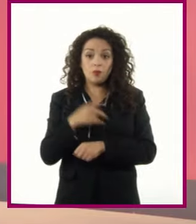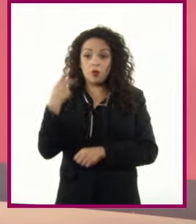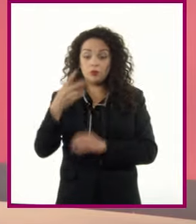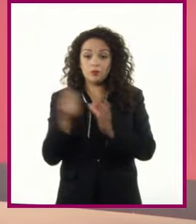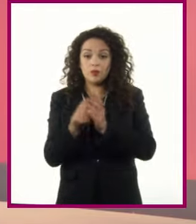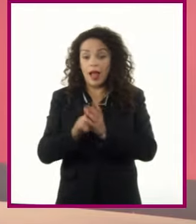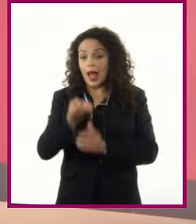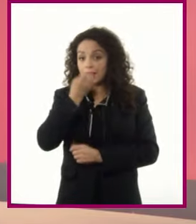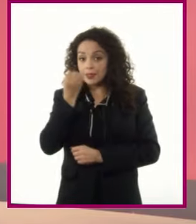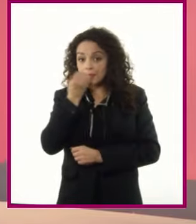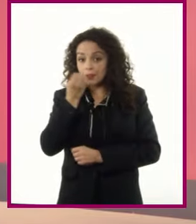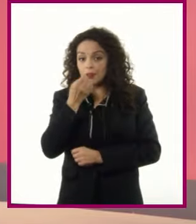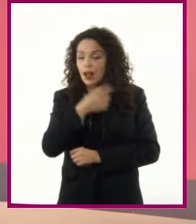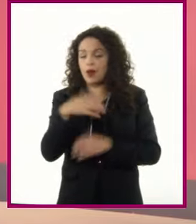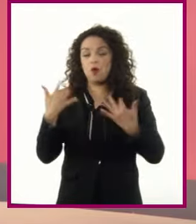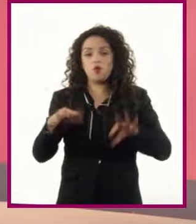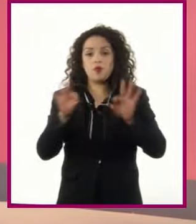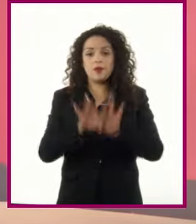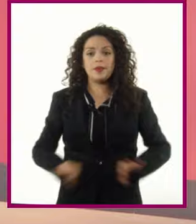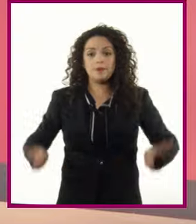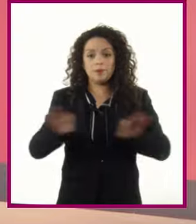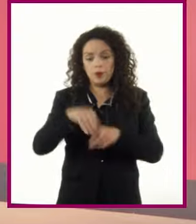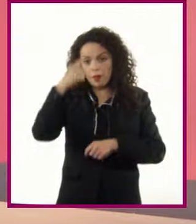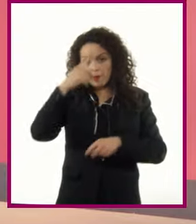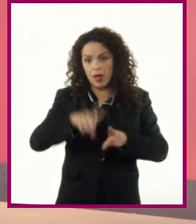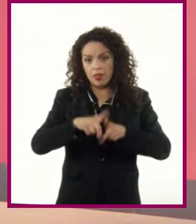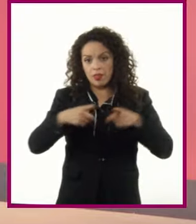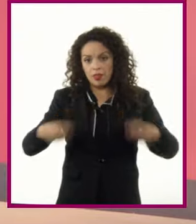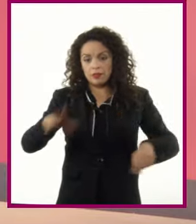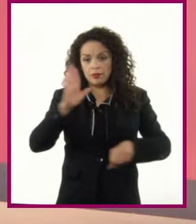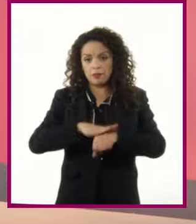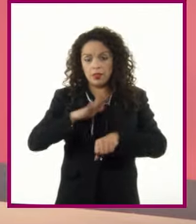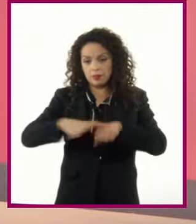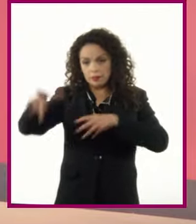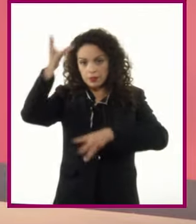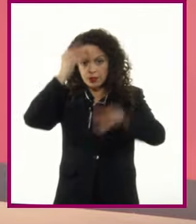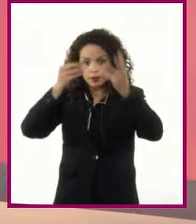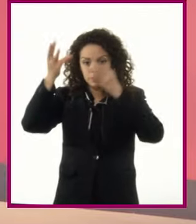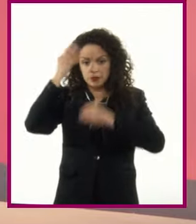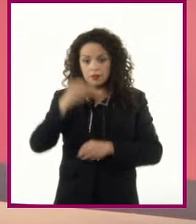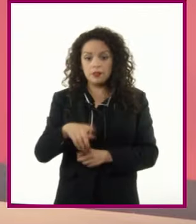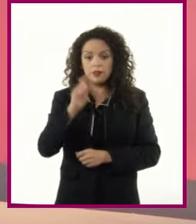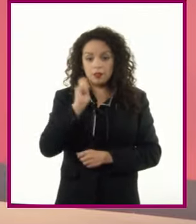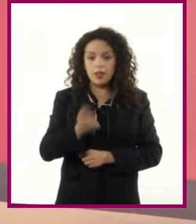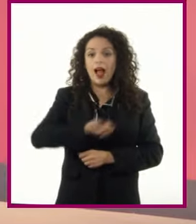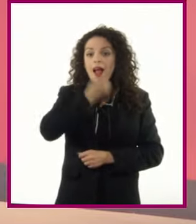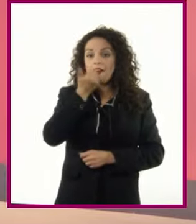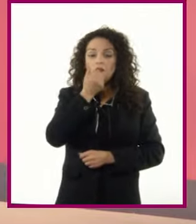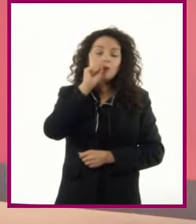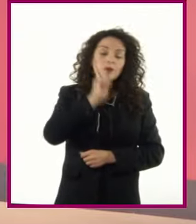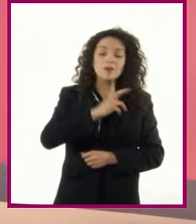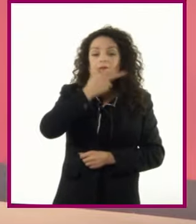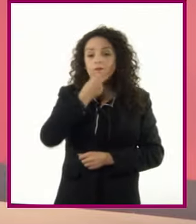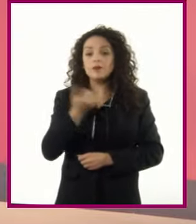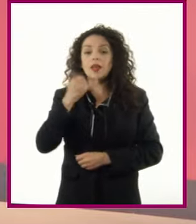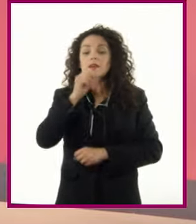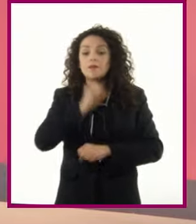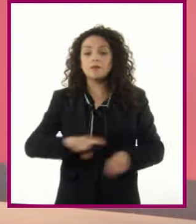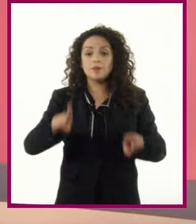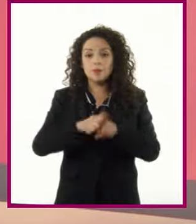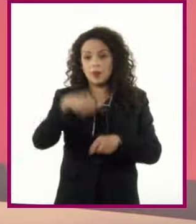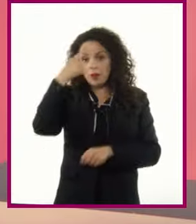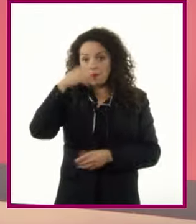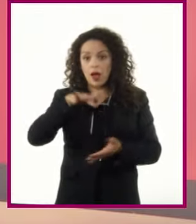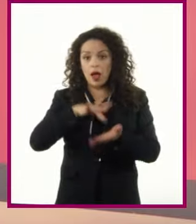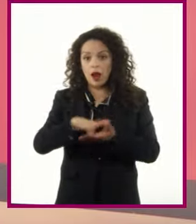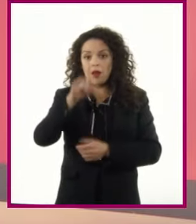como una herramienta fundamental Para el desarrollo de los aprendizajes por parte de la y el alumno Así como también para apoyar